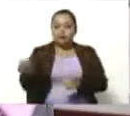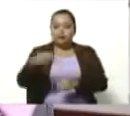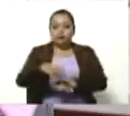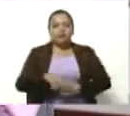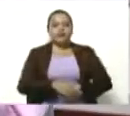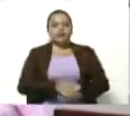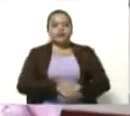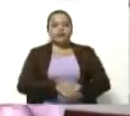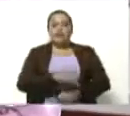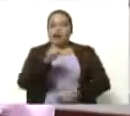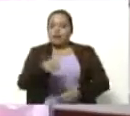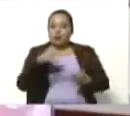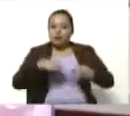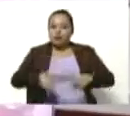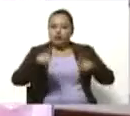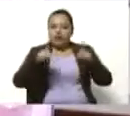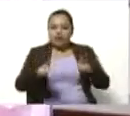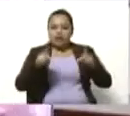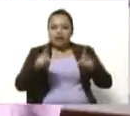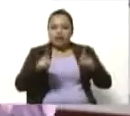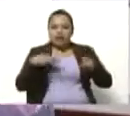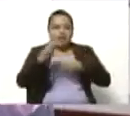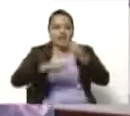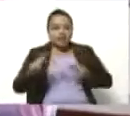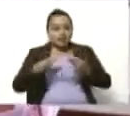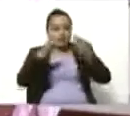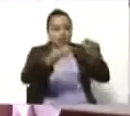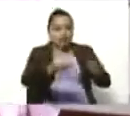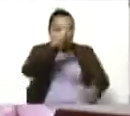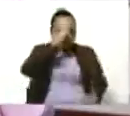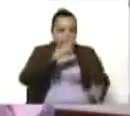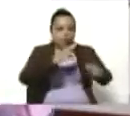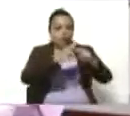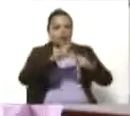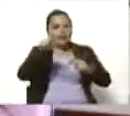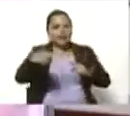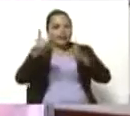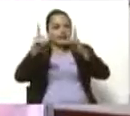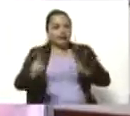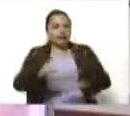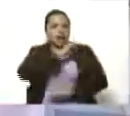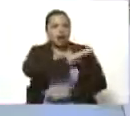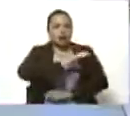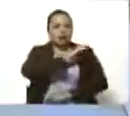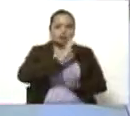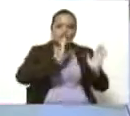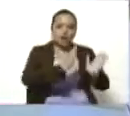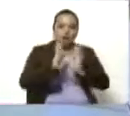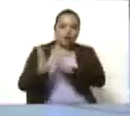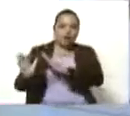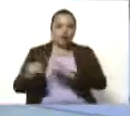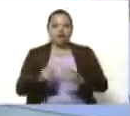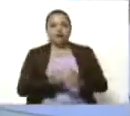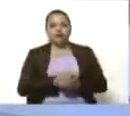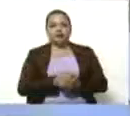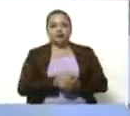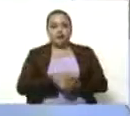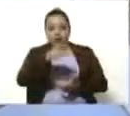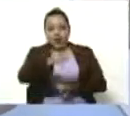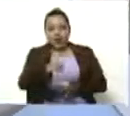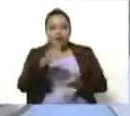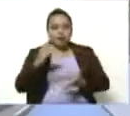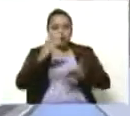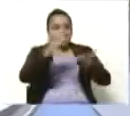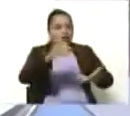También está la posibilidad de entregar unas menciones honoríficas, que en su momento lo decidirá el comité organizador, para que este premio además